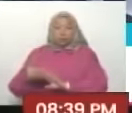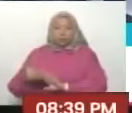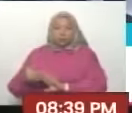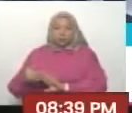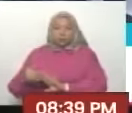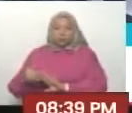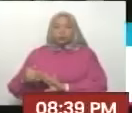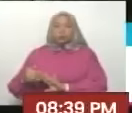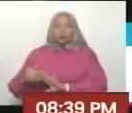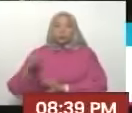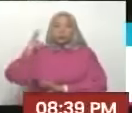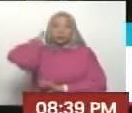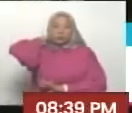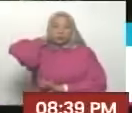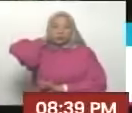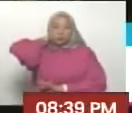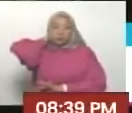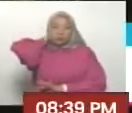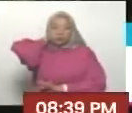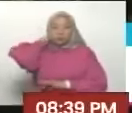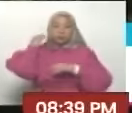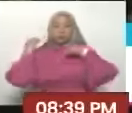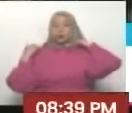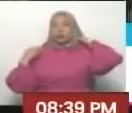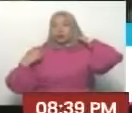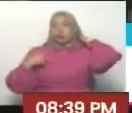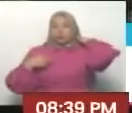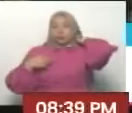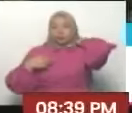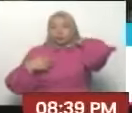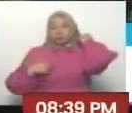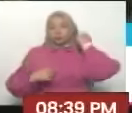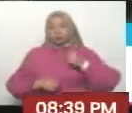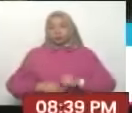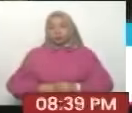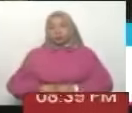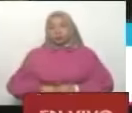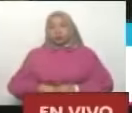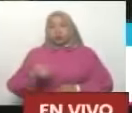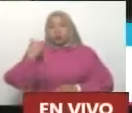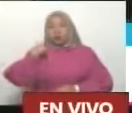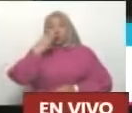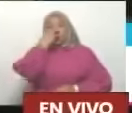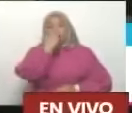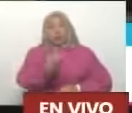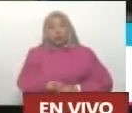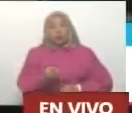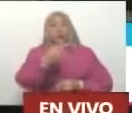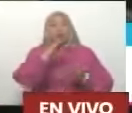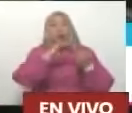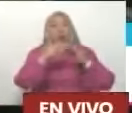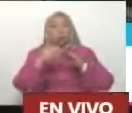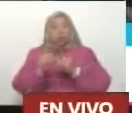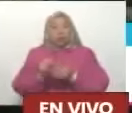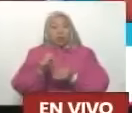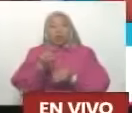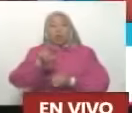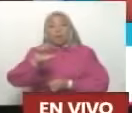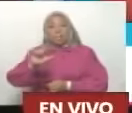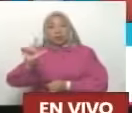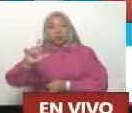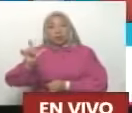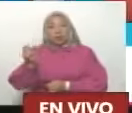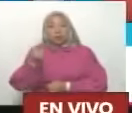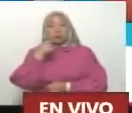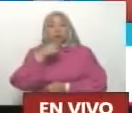Y le puedo poner Mil ejemplos Presidente Pero hay uno Que a mí me llamó Mucho la atención Yo fui a una comunidad En los valles del Tuy Que quería cambiar Su tubería De agua potable Porque